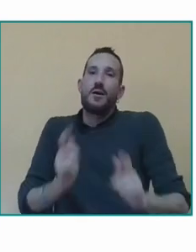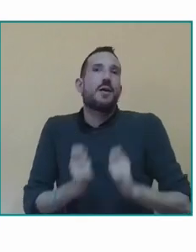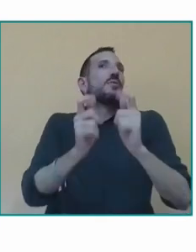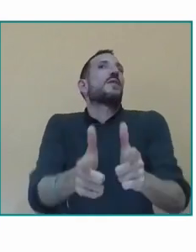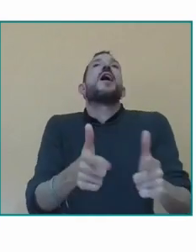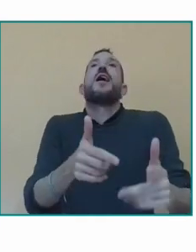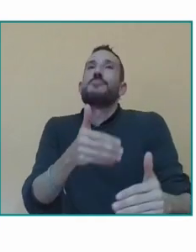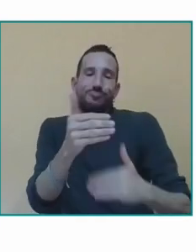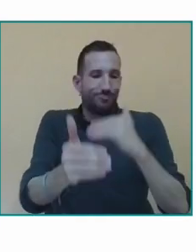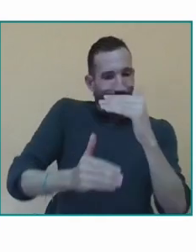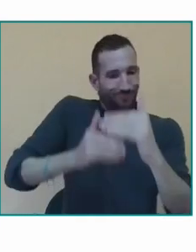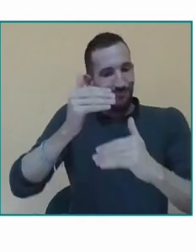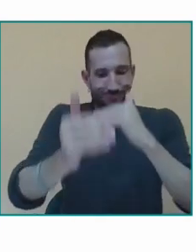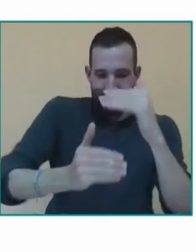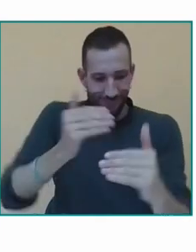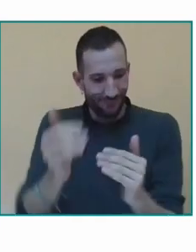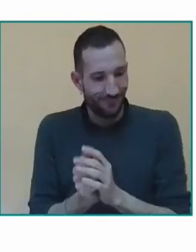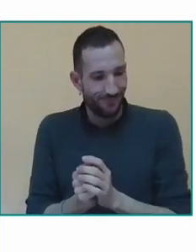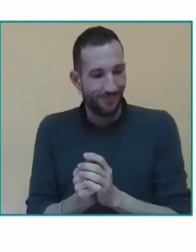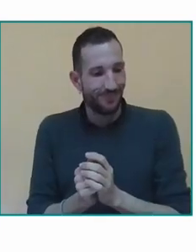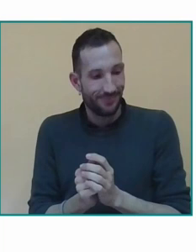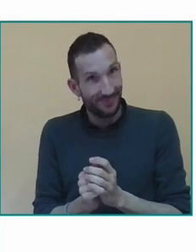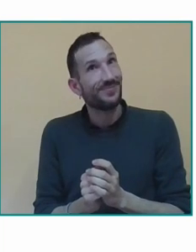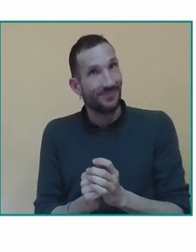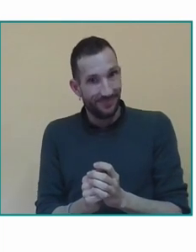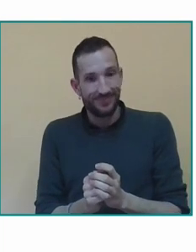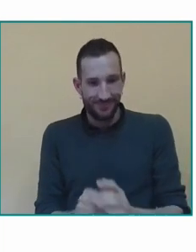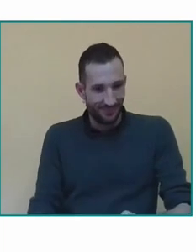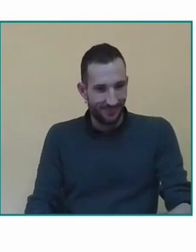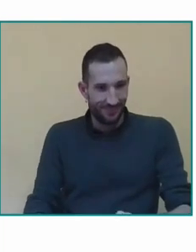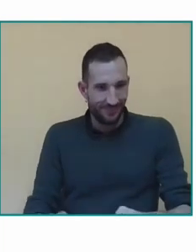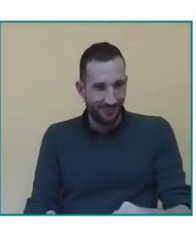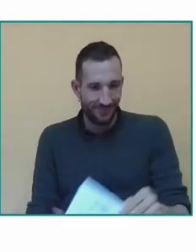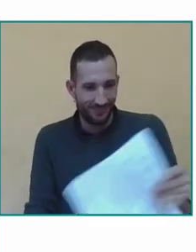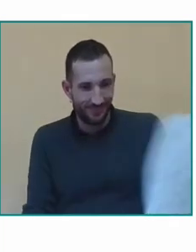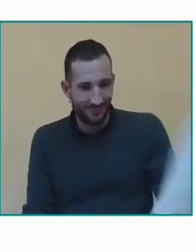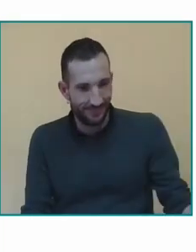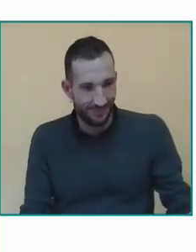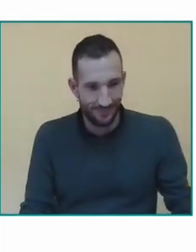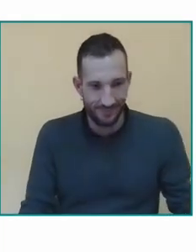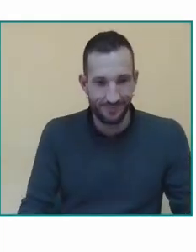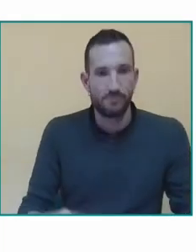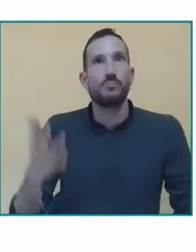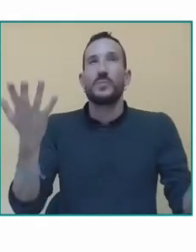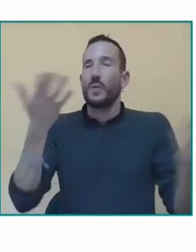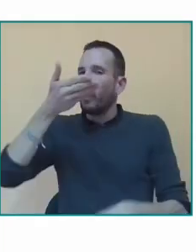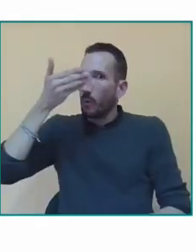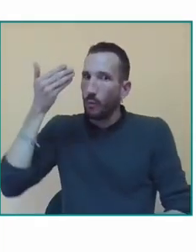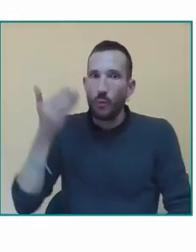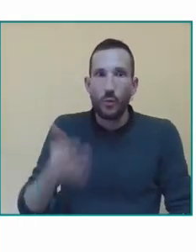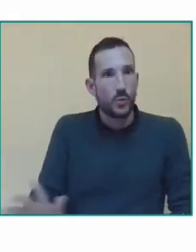trabajando los conceptos se necesita trabajarlos también en lengua de signos y poder ir avanzando todas esas facetas y los conceptos a la vez